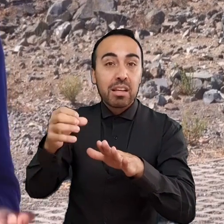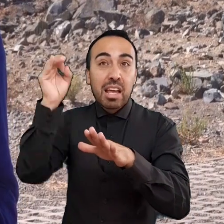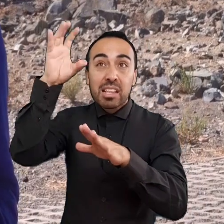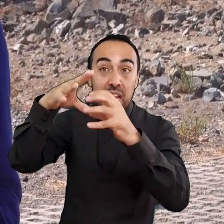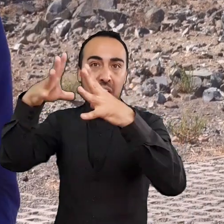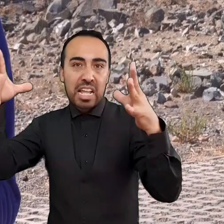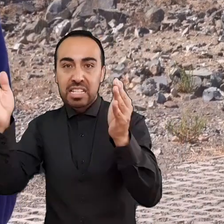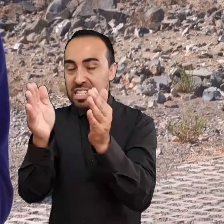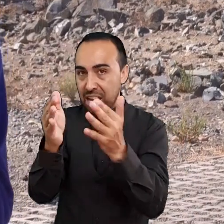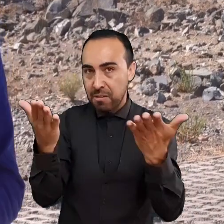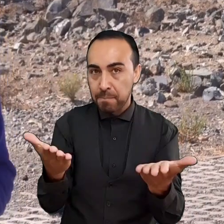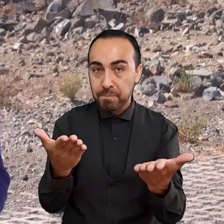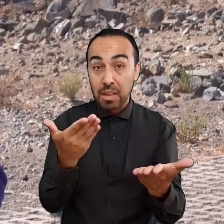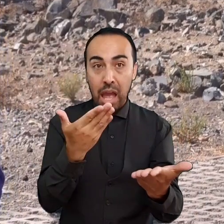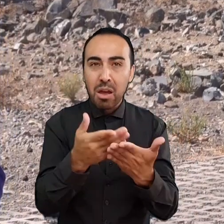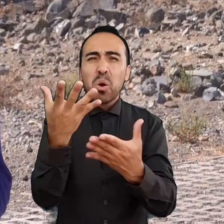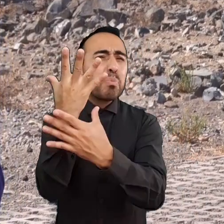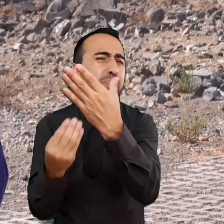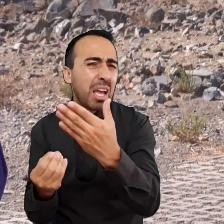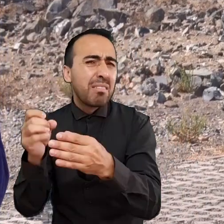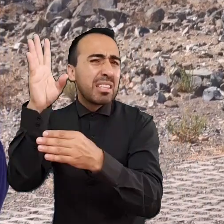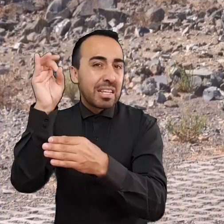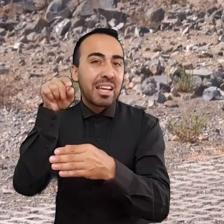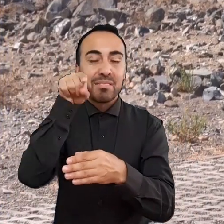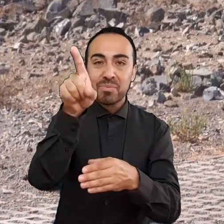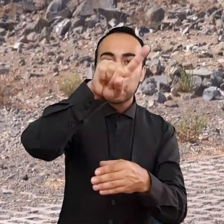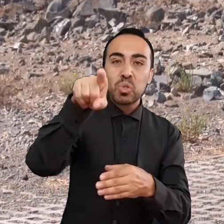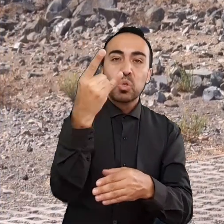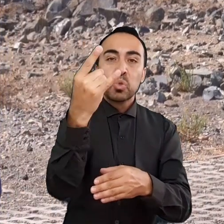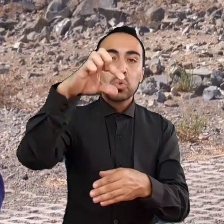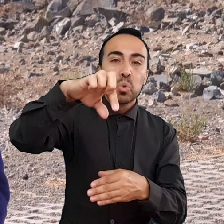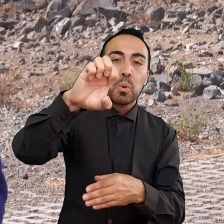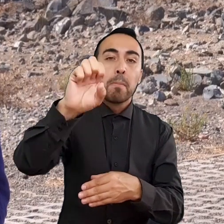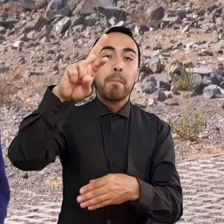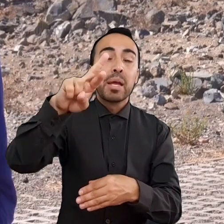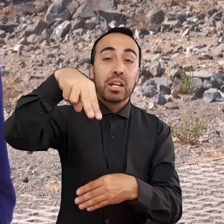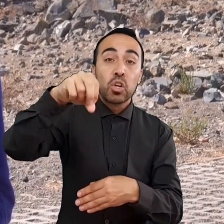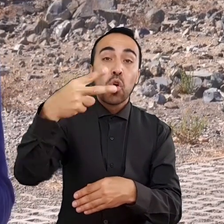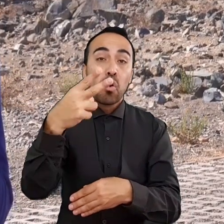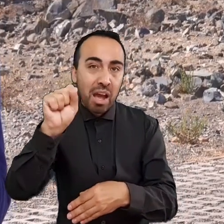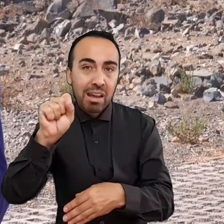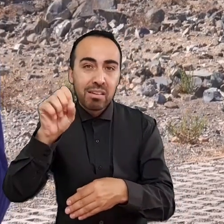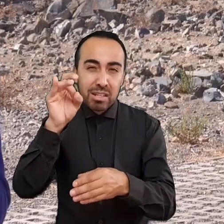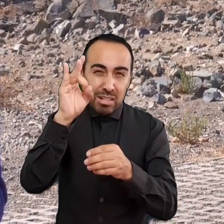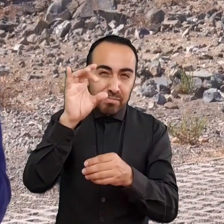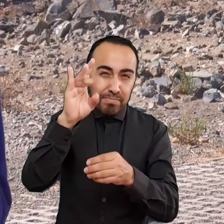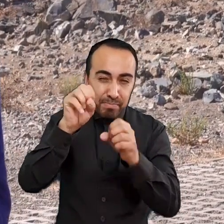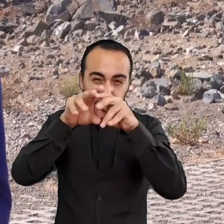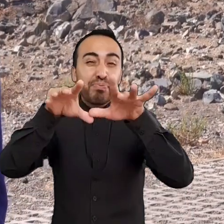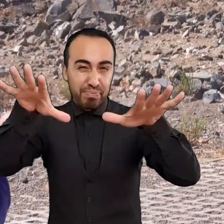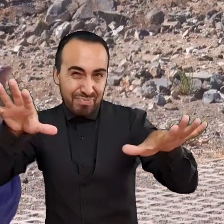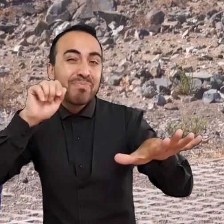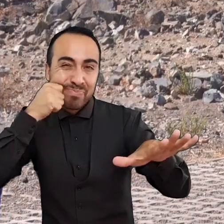supernovas, eventos muy energéticos que hacen desaparecer a la estrella progenitora. A lo largo de la vida de